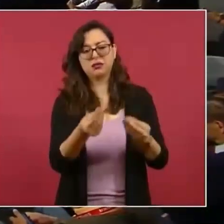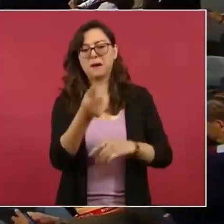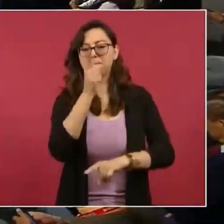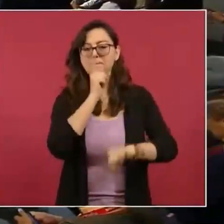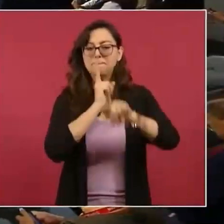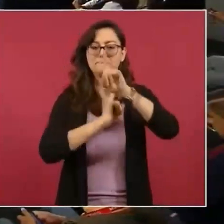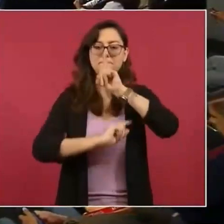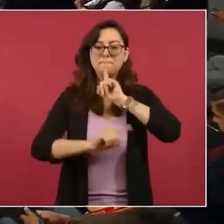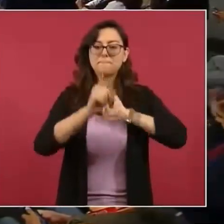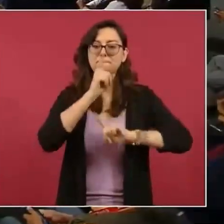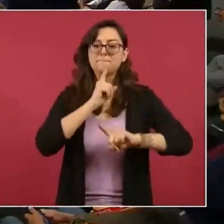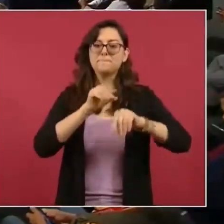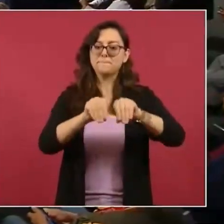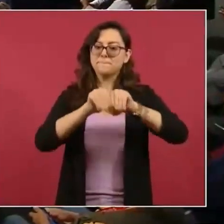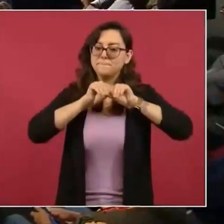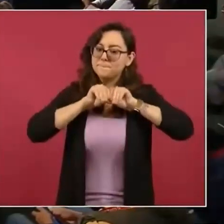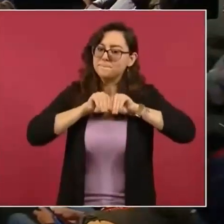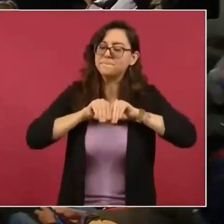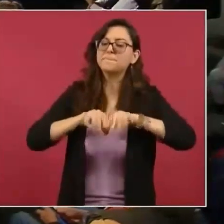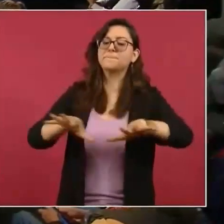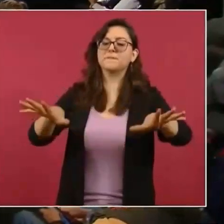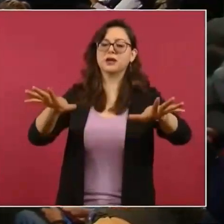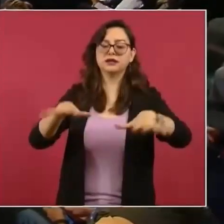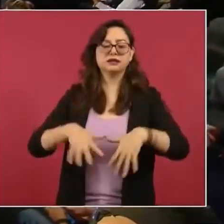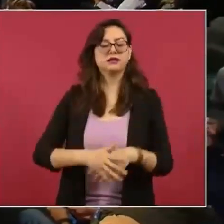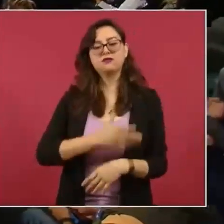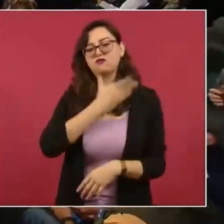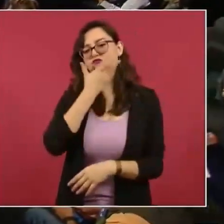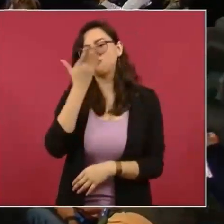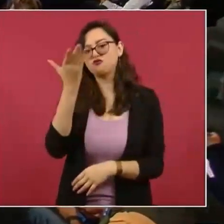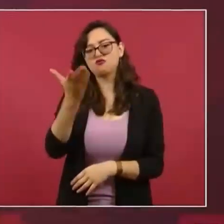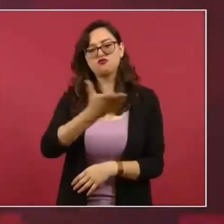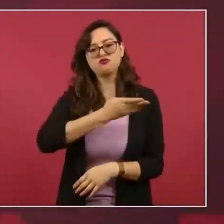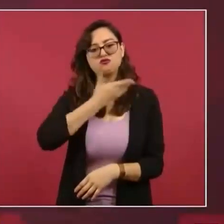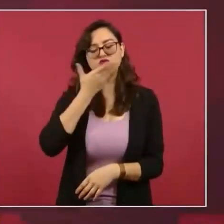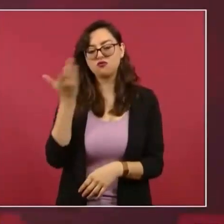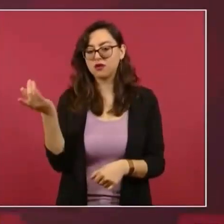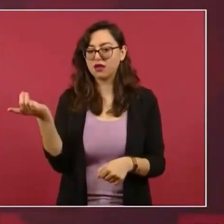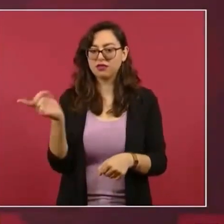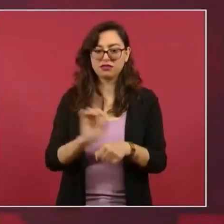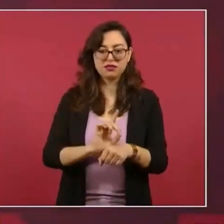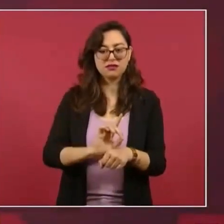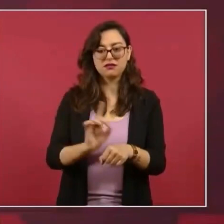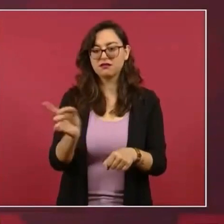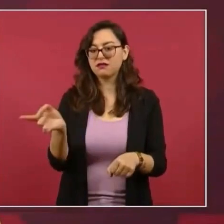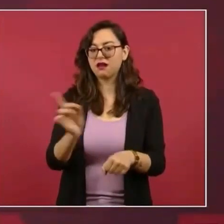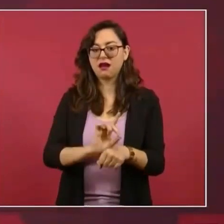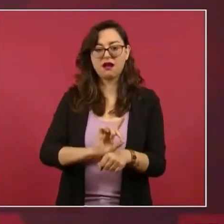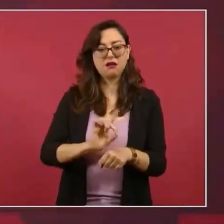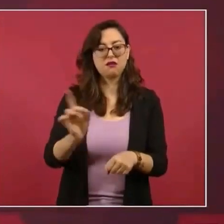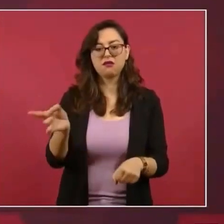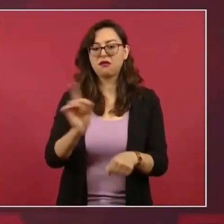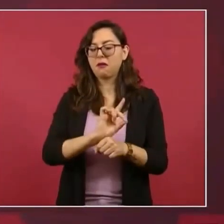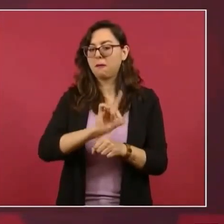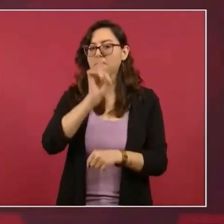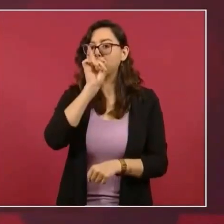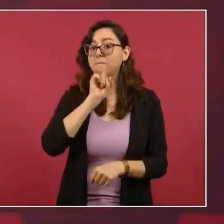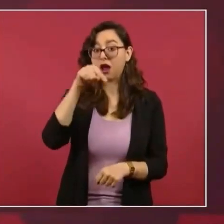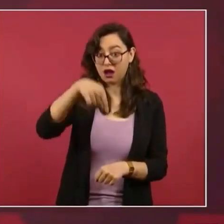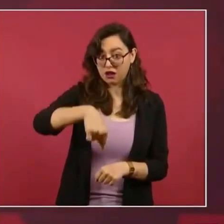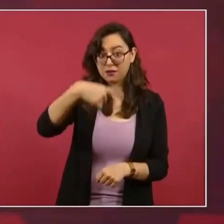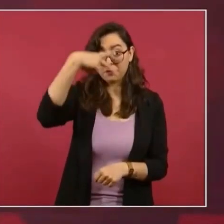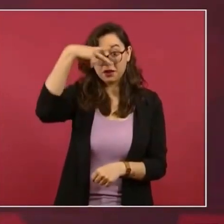predominantes en los medios de información convencionales, tanto de México como del extranjero.